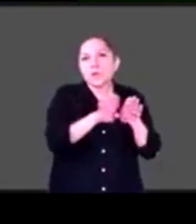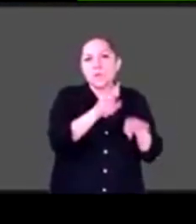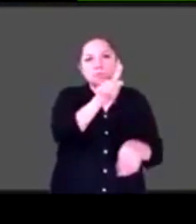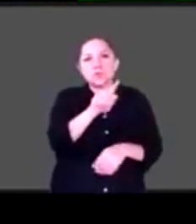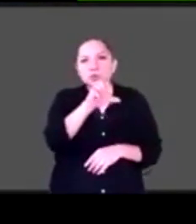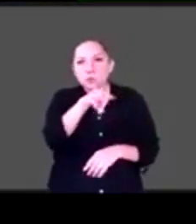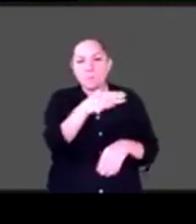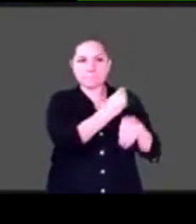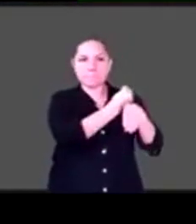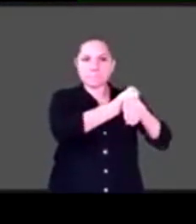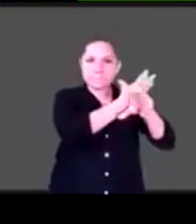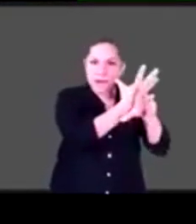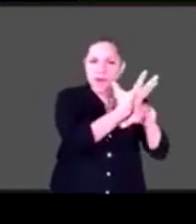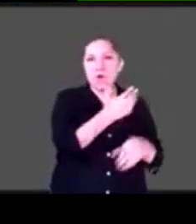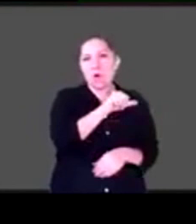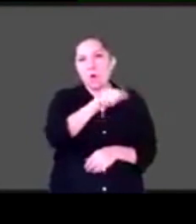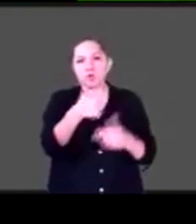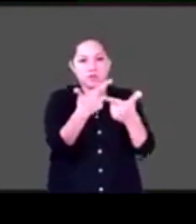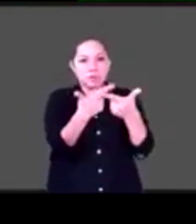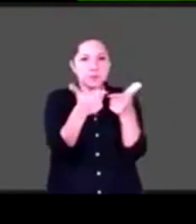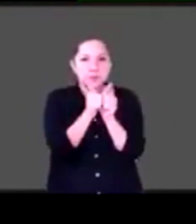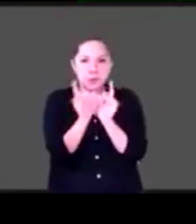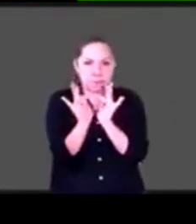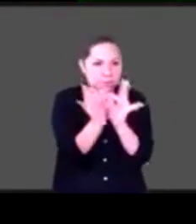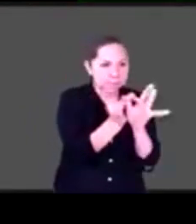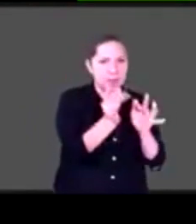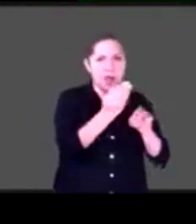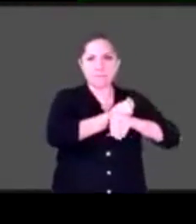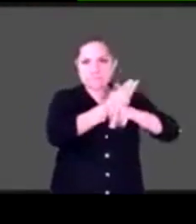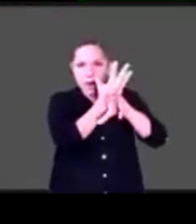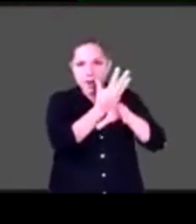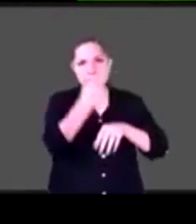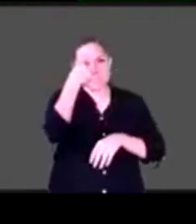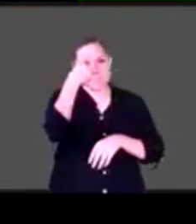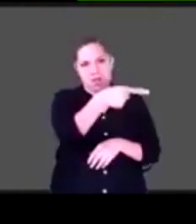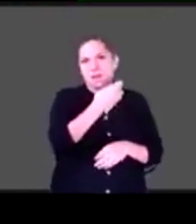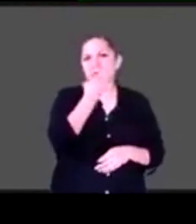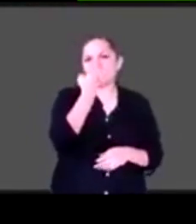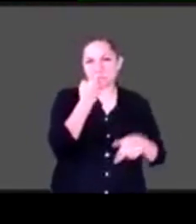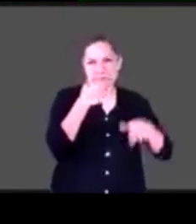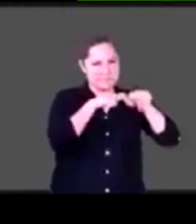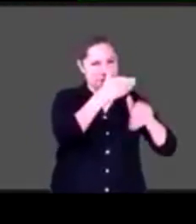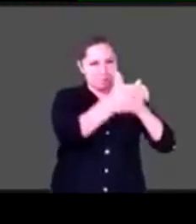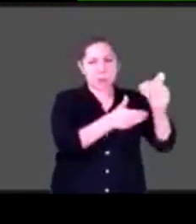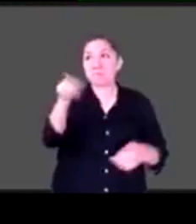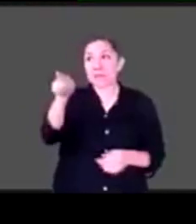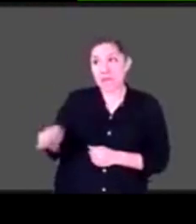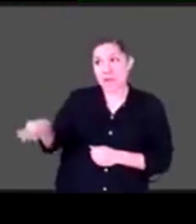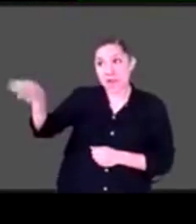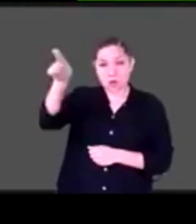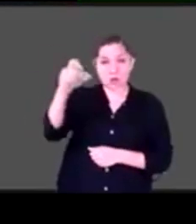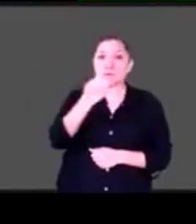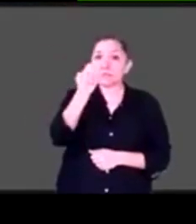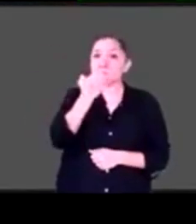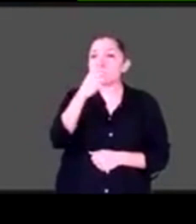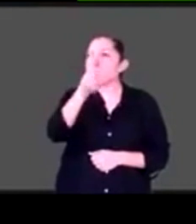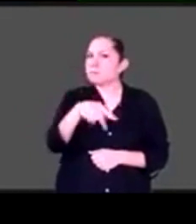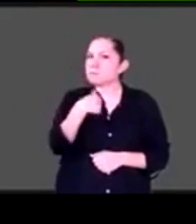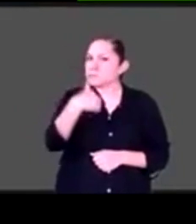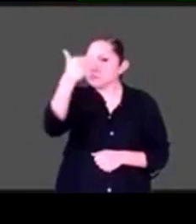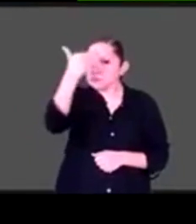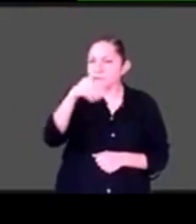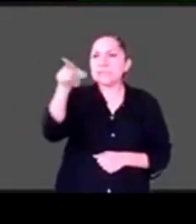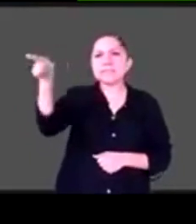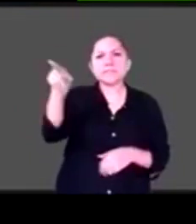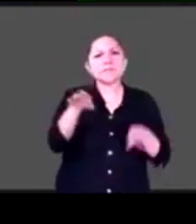y sus maestros y ellos han hecho un esfuerzo enorme en su escuela. Yo estoy consciente de que no todas las escuelas lo han